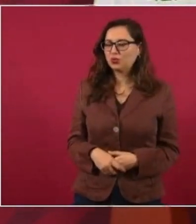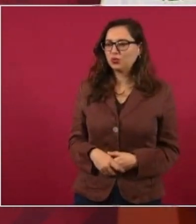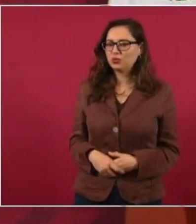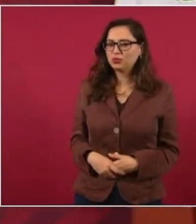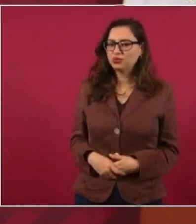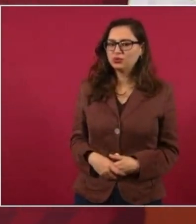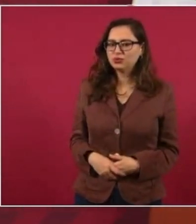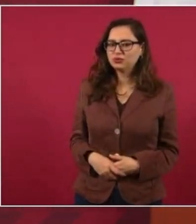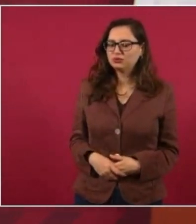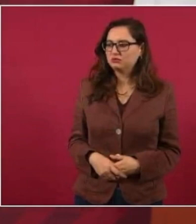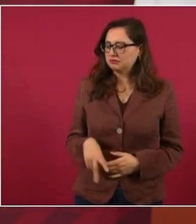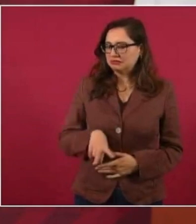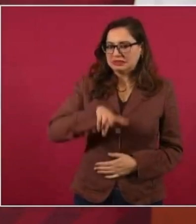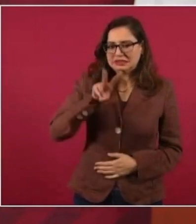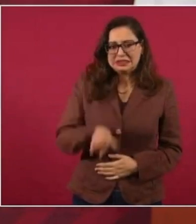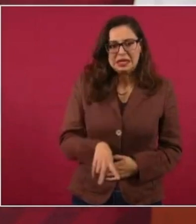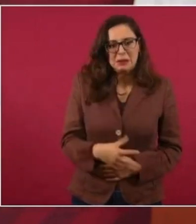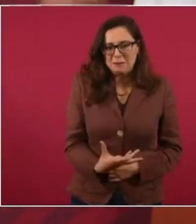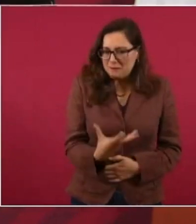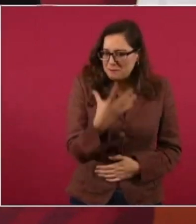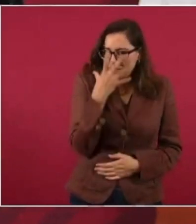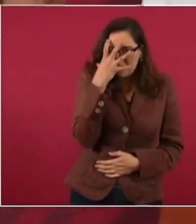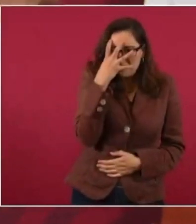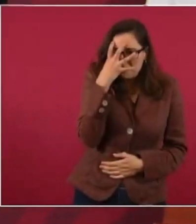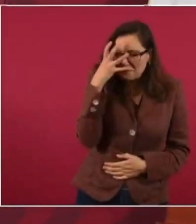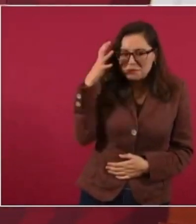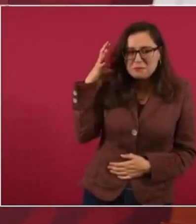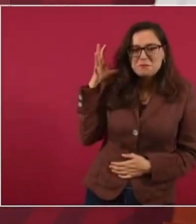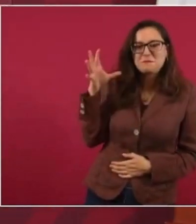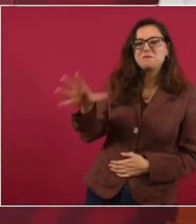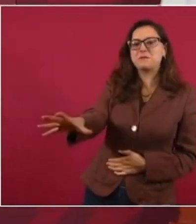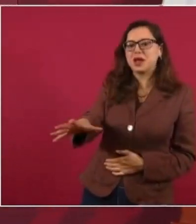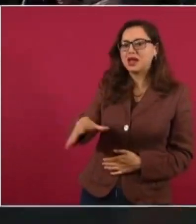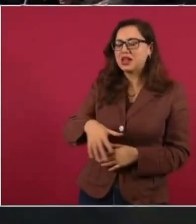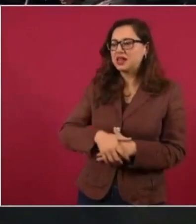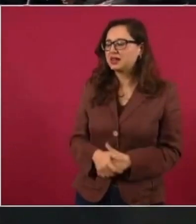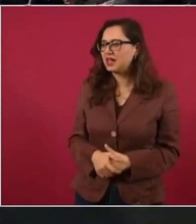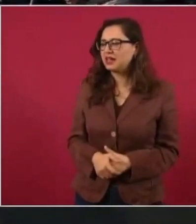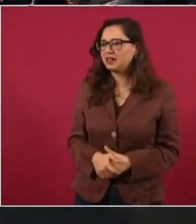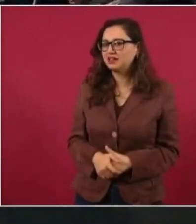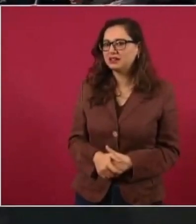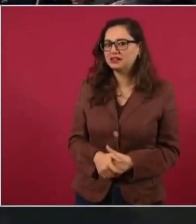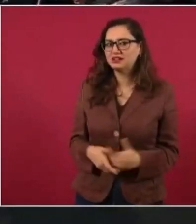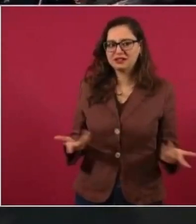quienes se dedicaban